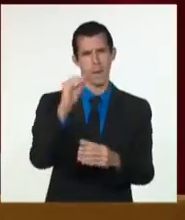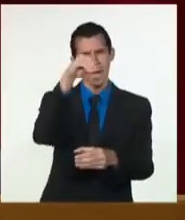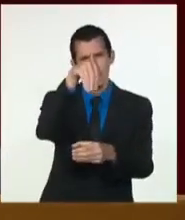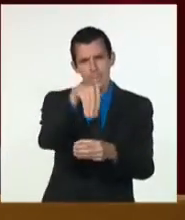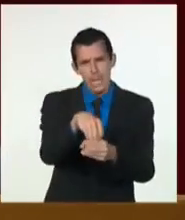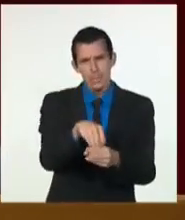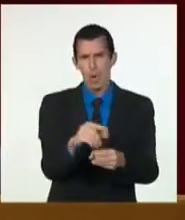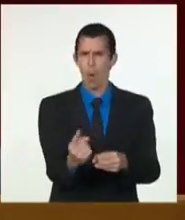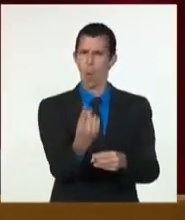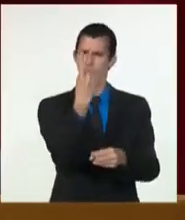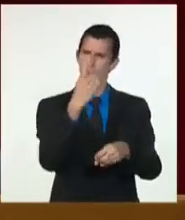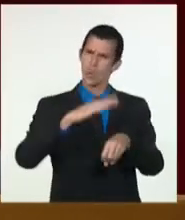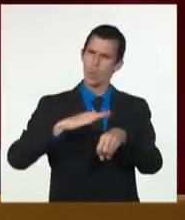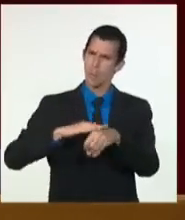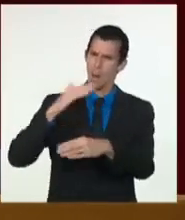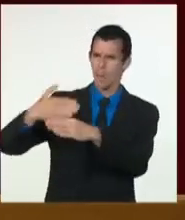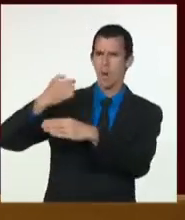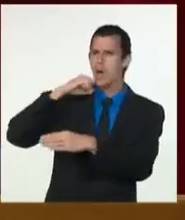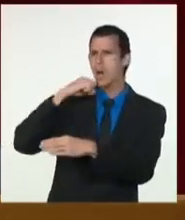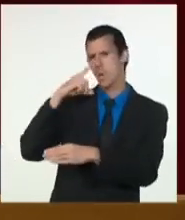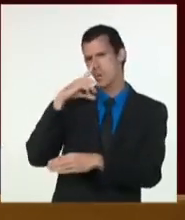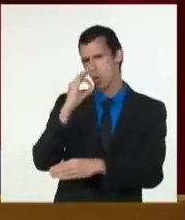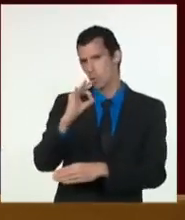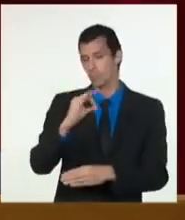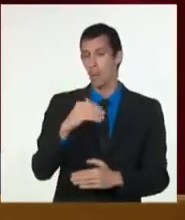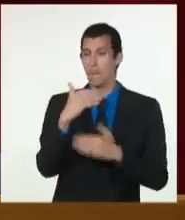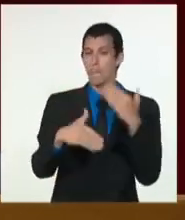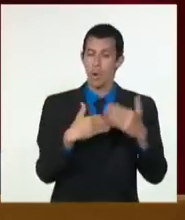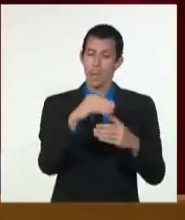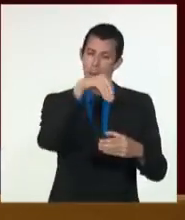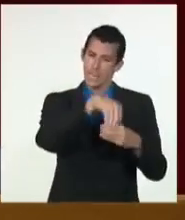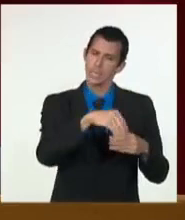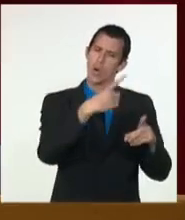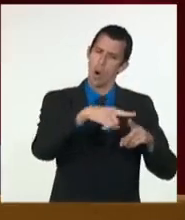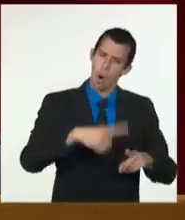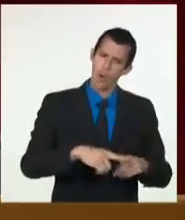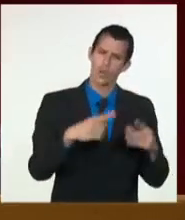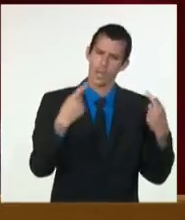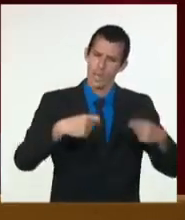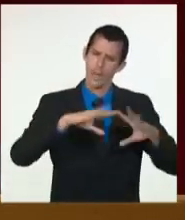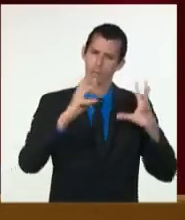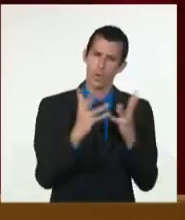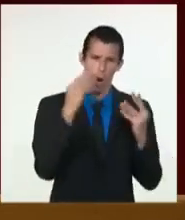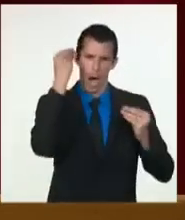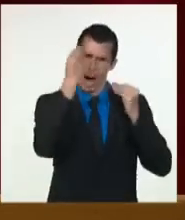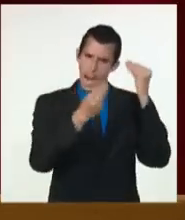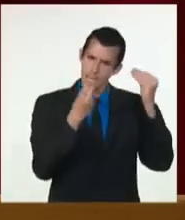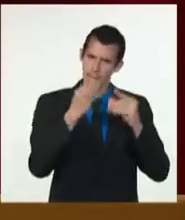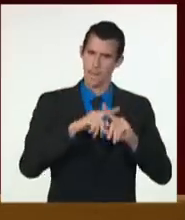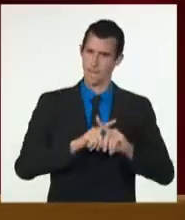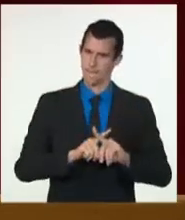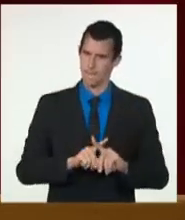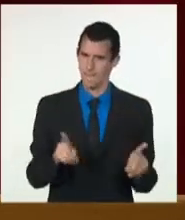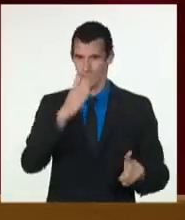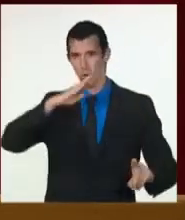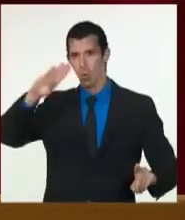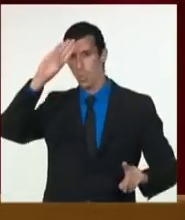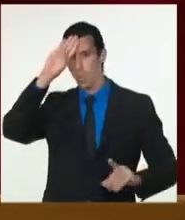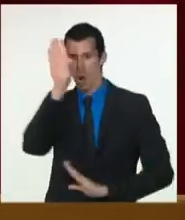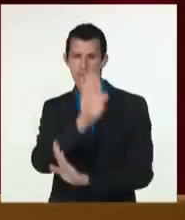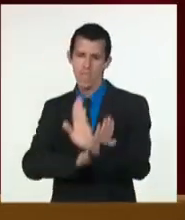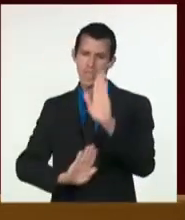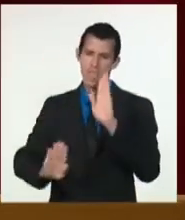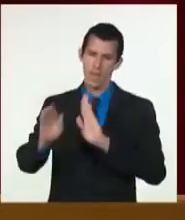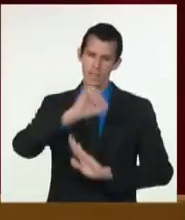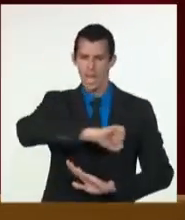está en su pueblo y en su resistencia emblemática. Por eso, también nos atacan sembrando matrices